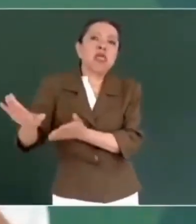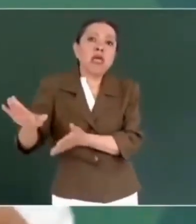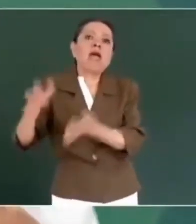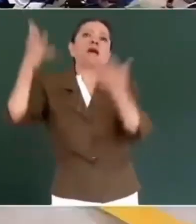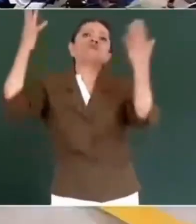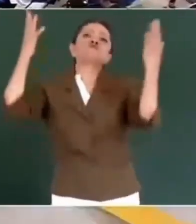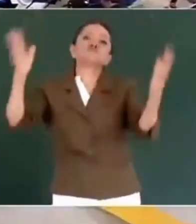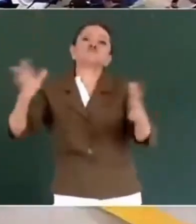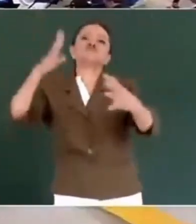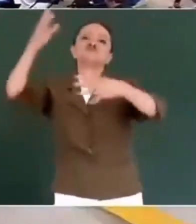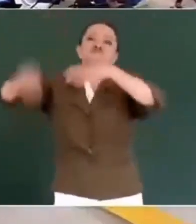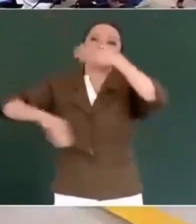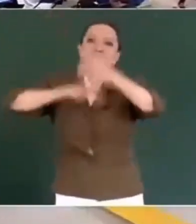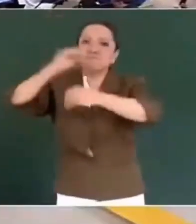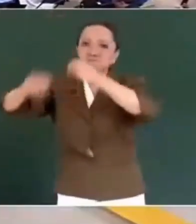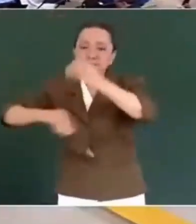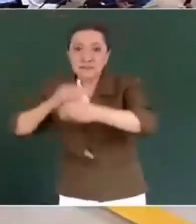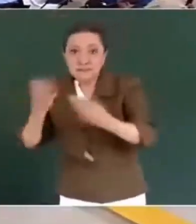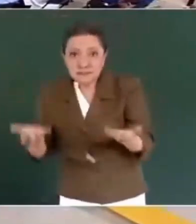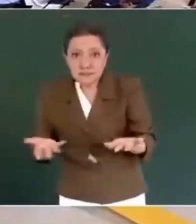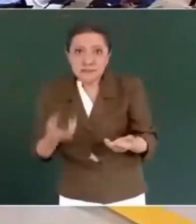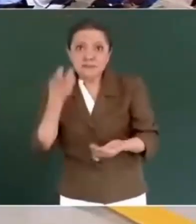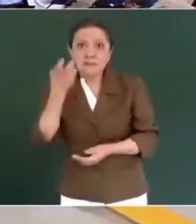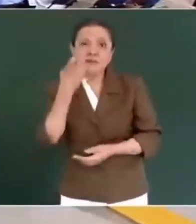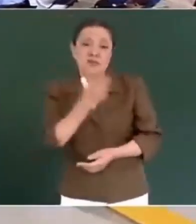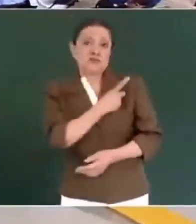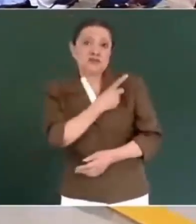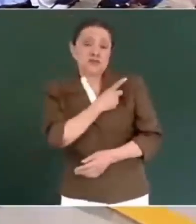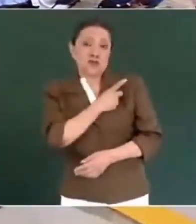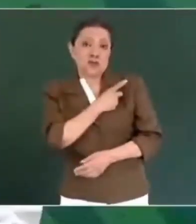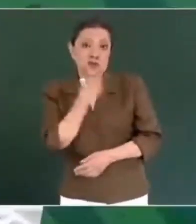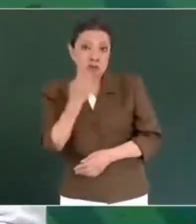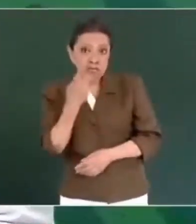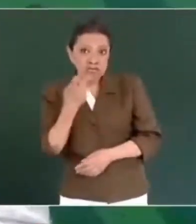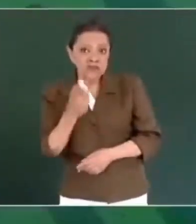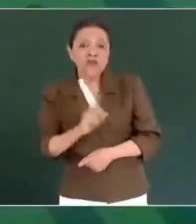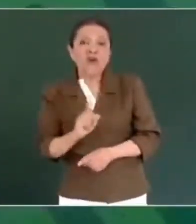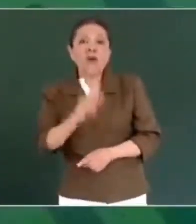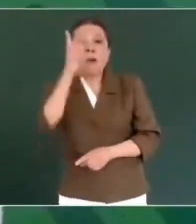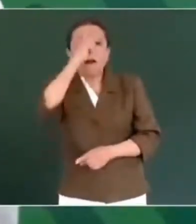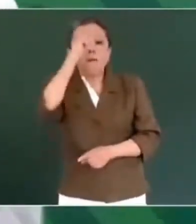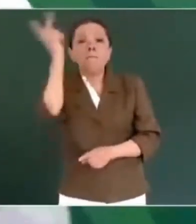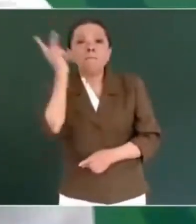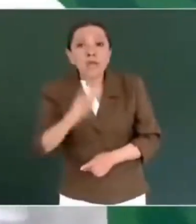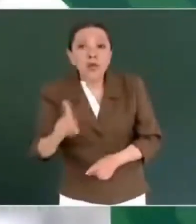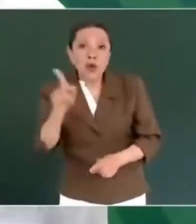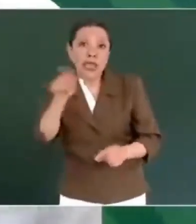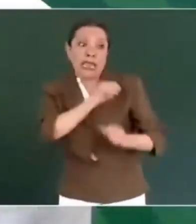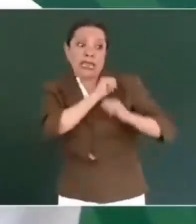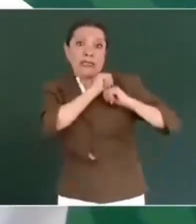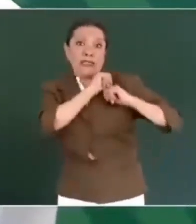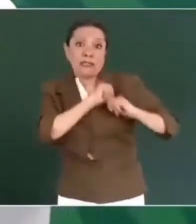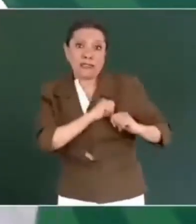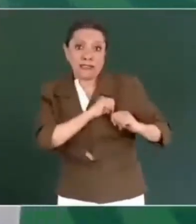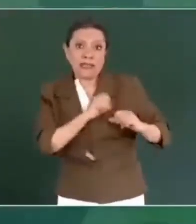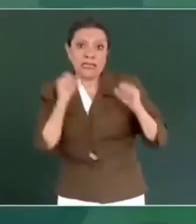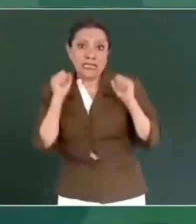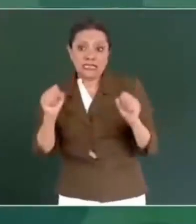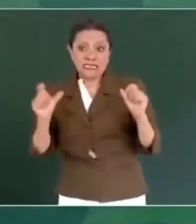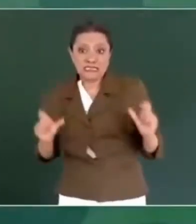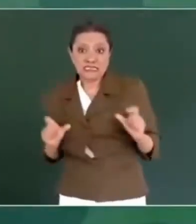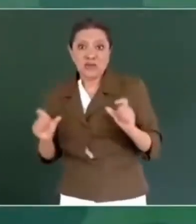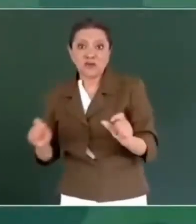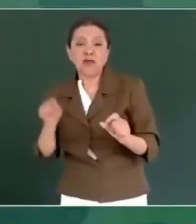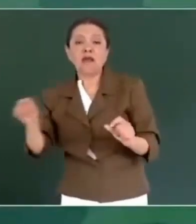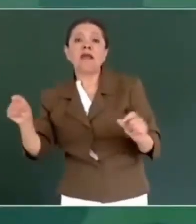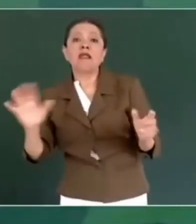solo eso. Lo peor es que el encargado de la seguridad estaba metido con una de las